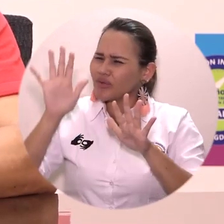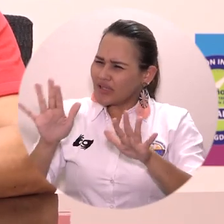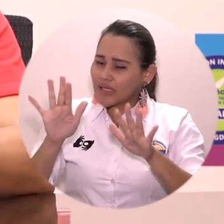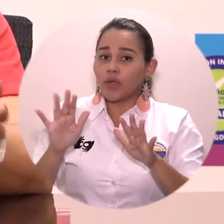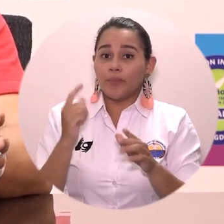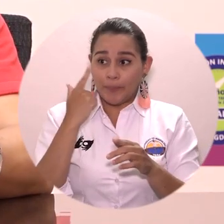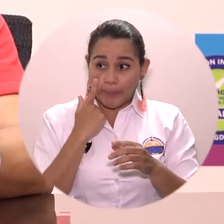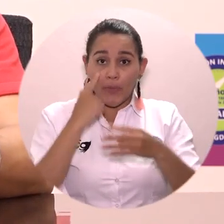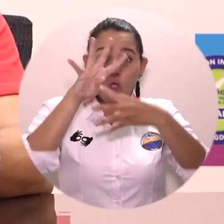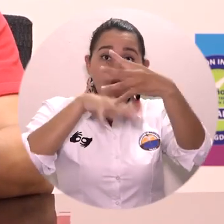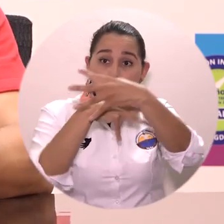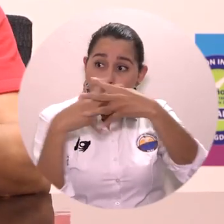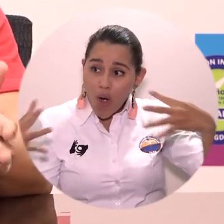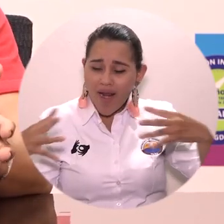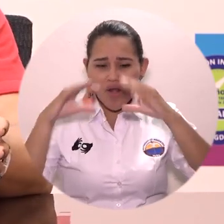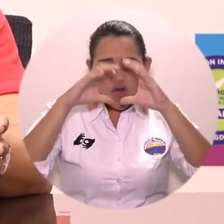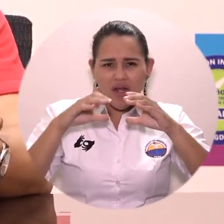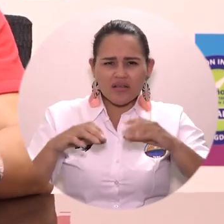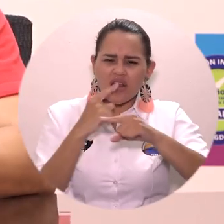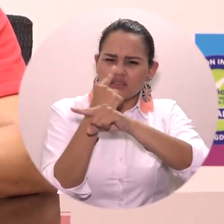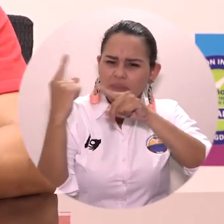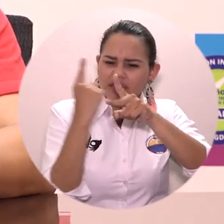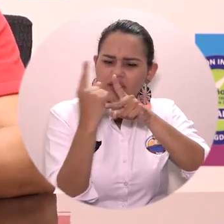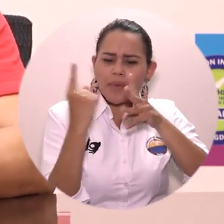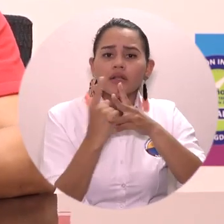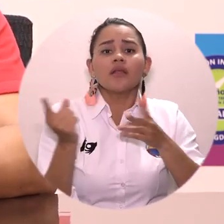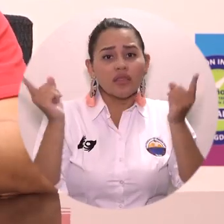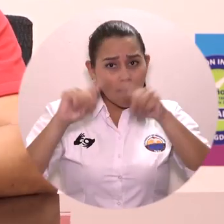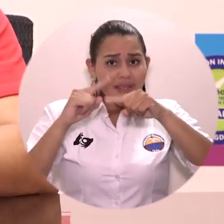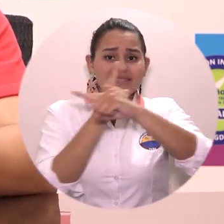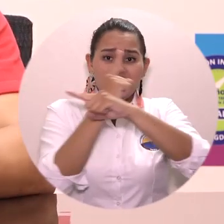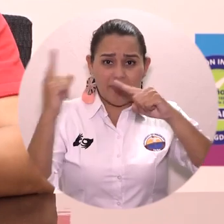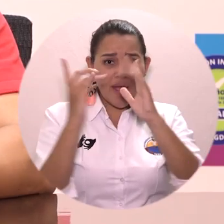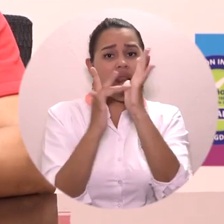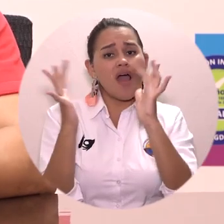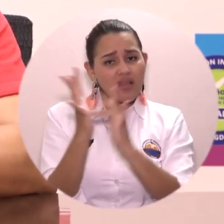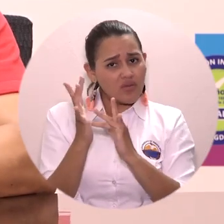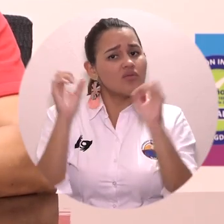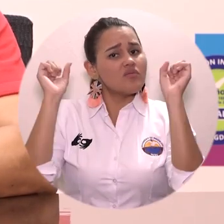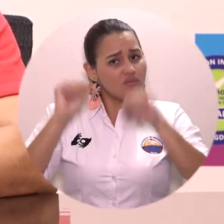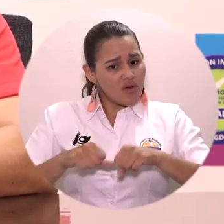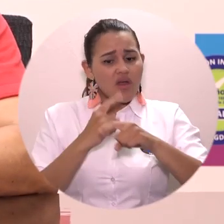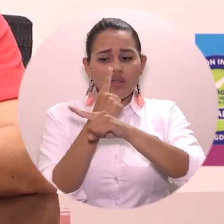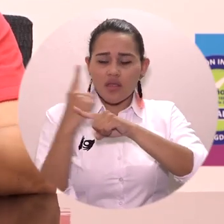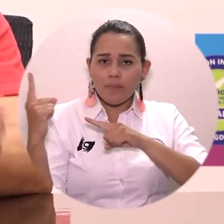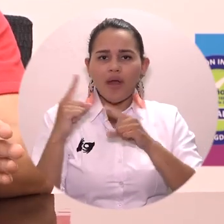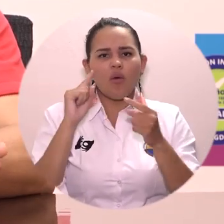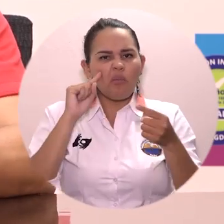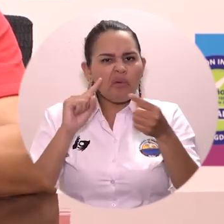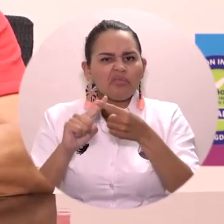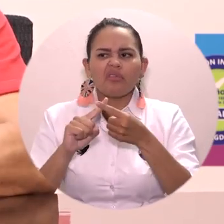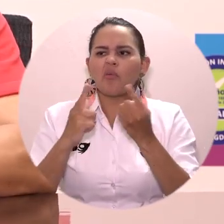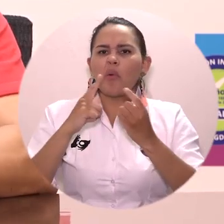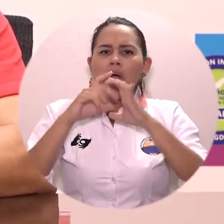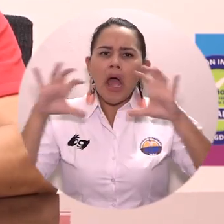El calendario académico incluye la Semana Santa. Entonces, durante la Semana Santa sea una semana de reflexión de actividad en la cual las actividades virtuales, académicas que estamos